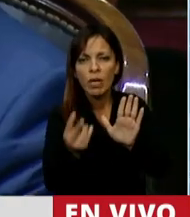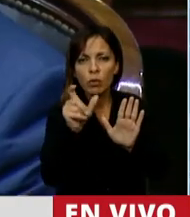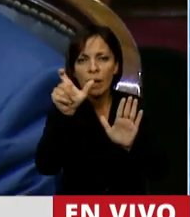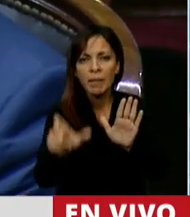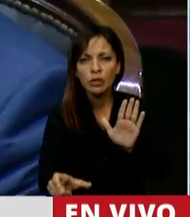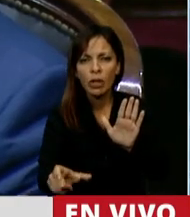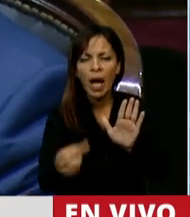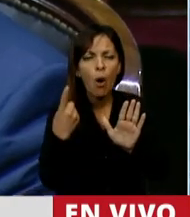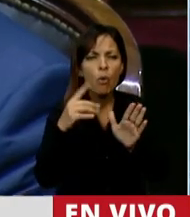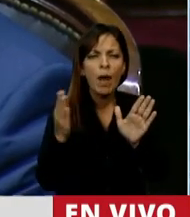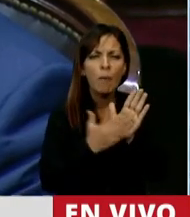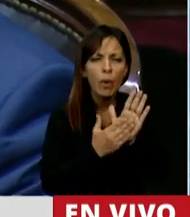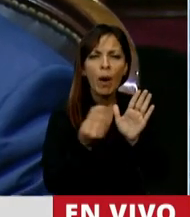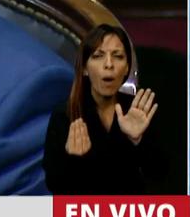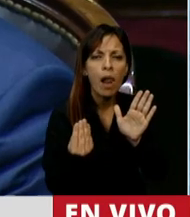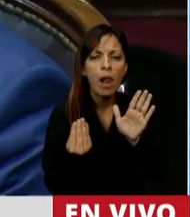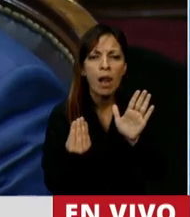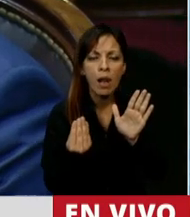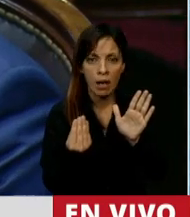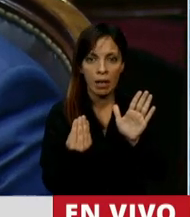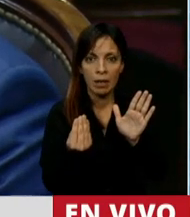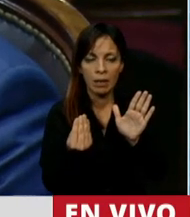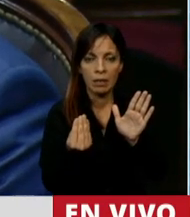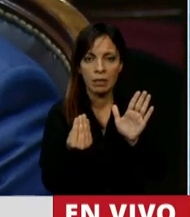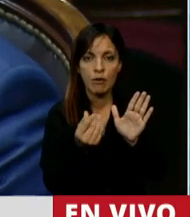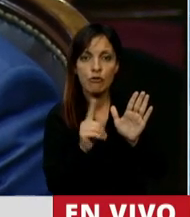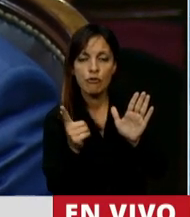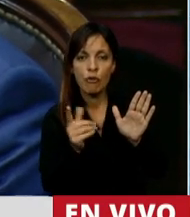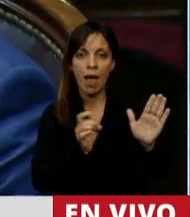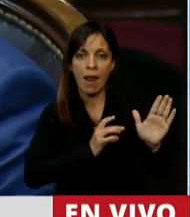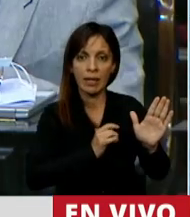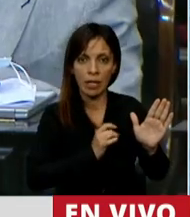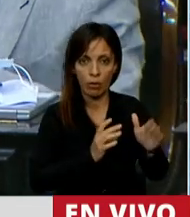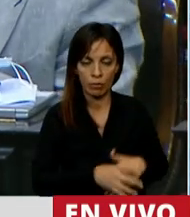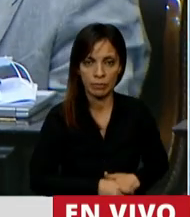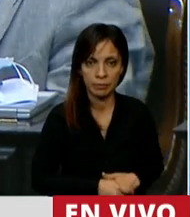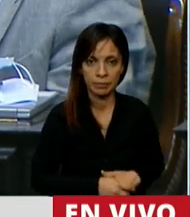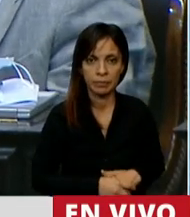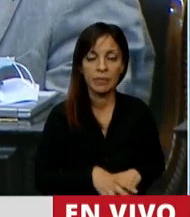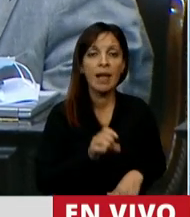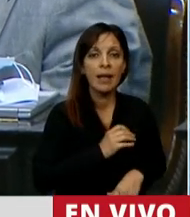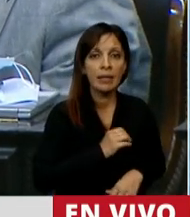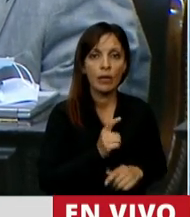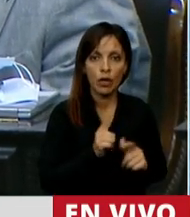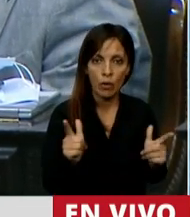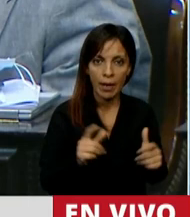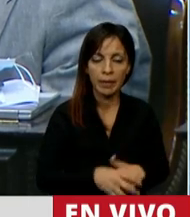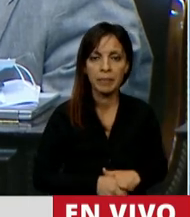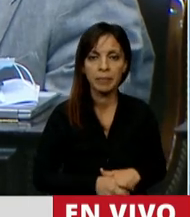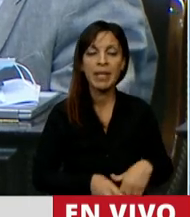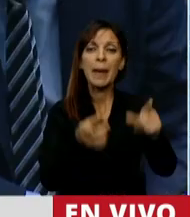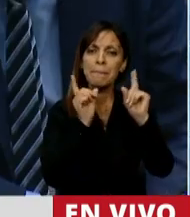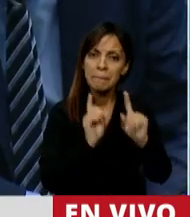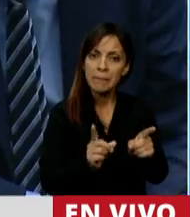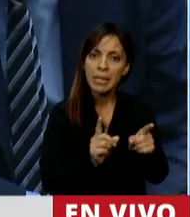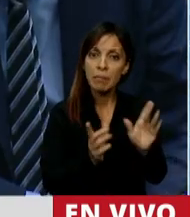los signos que se busca es la ausencia del latido cardíaco. Y es ese mismo